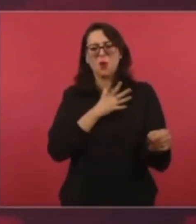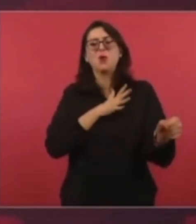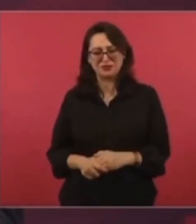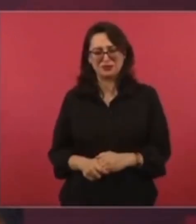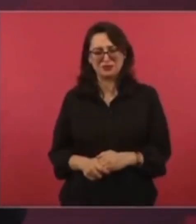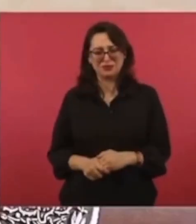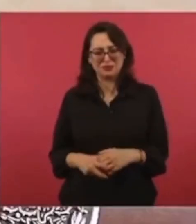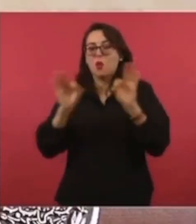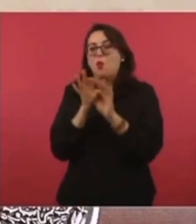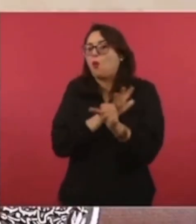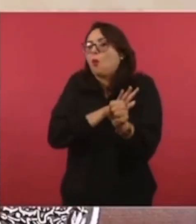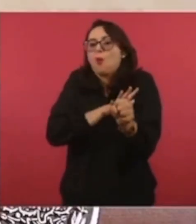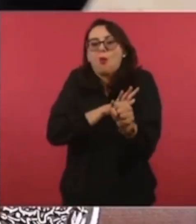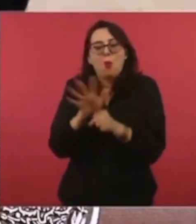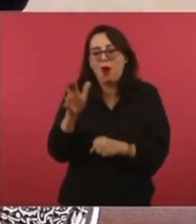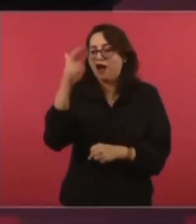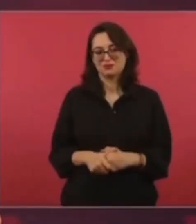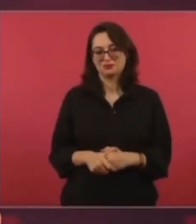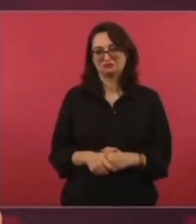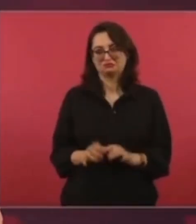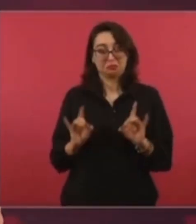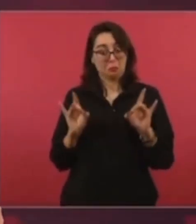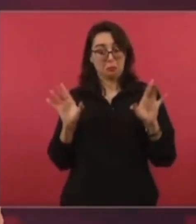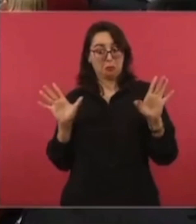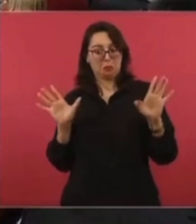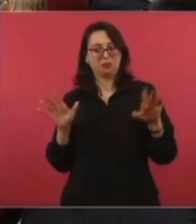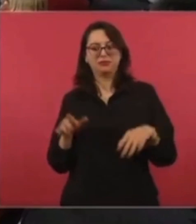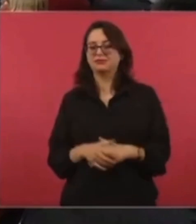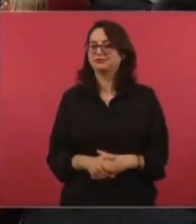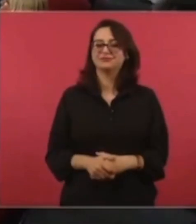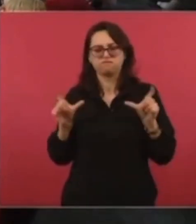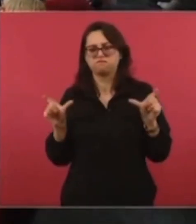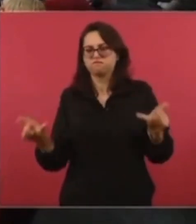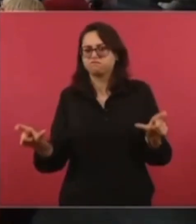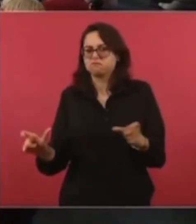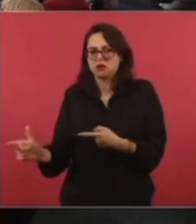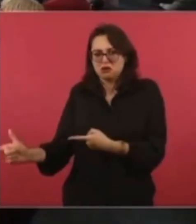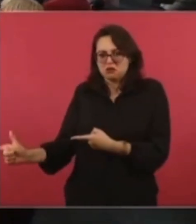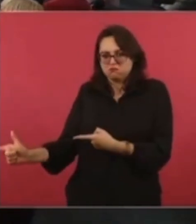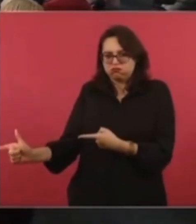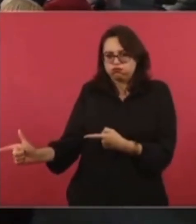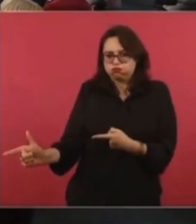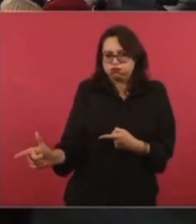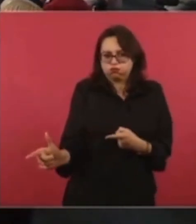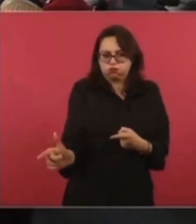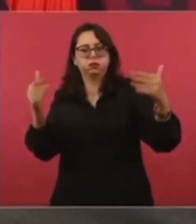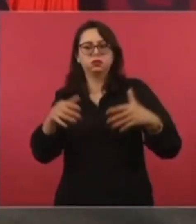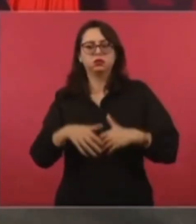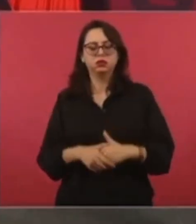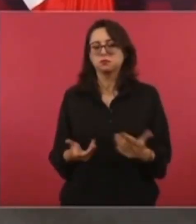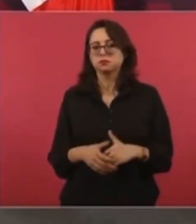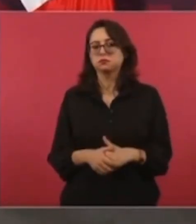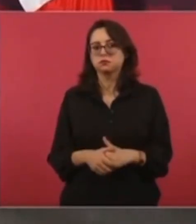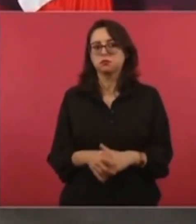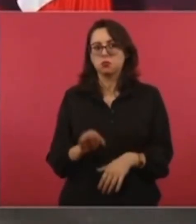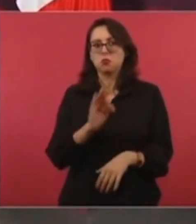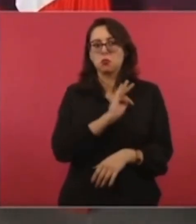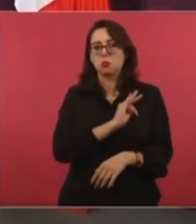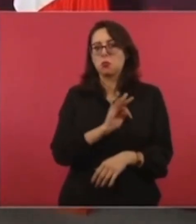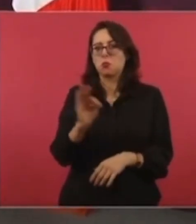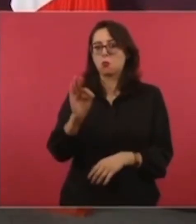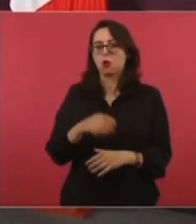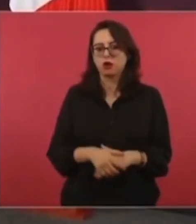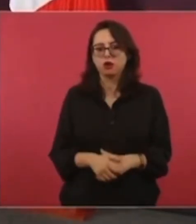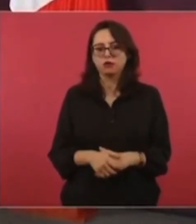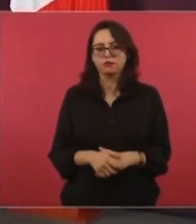llegó a eso? Las causas, porque podemos blindar las fronteras y poner muros y destinar